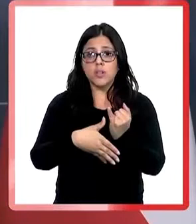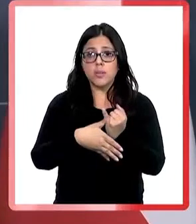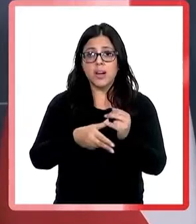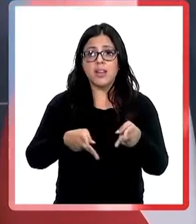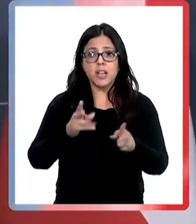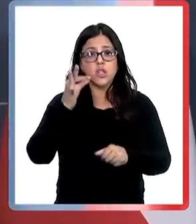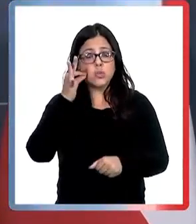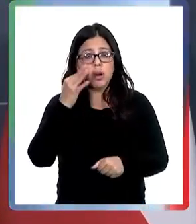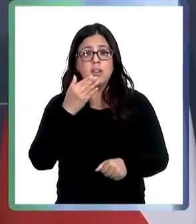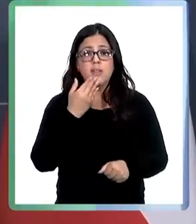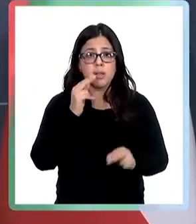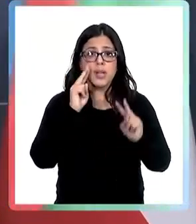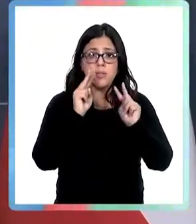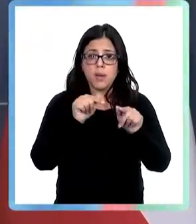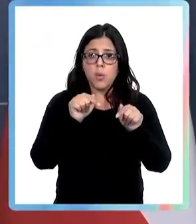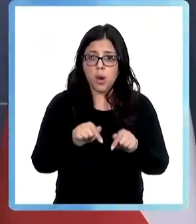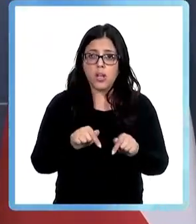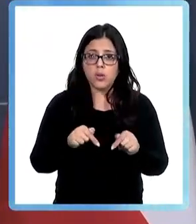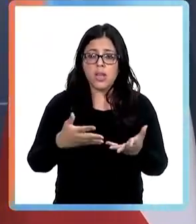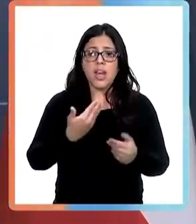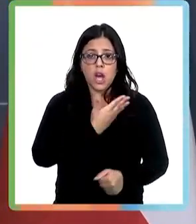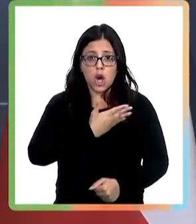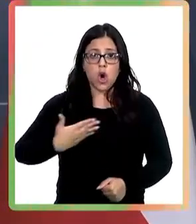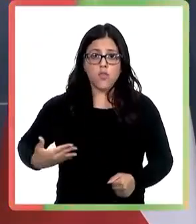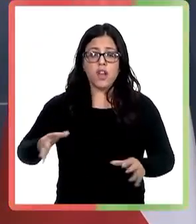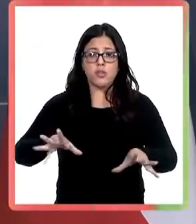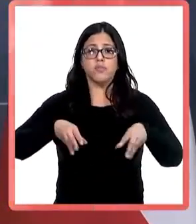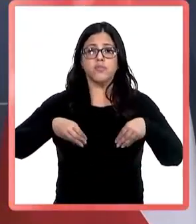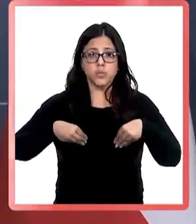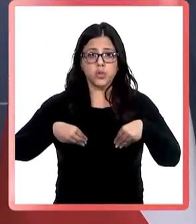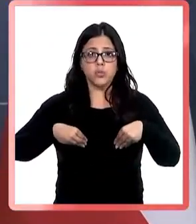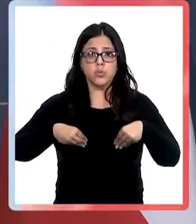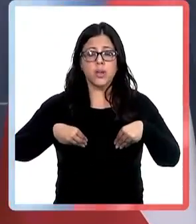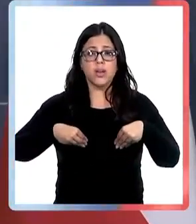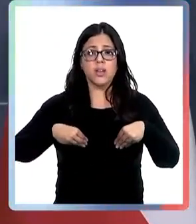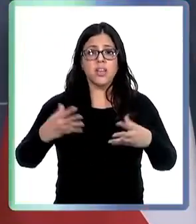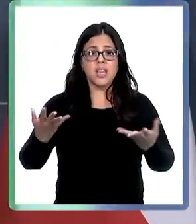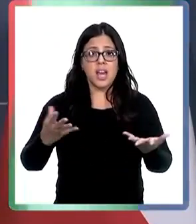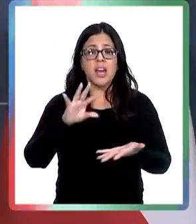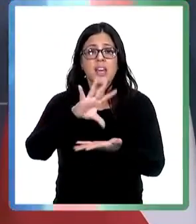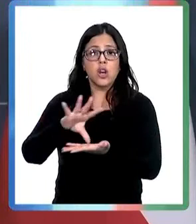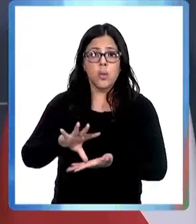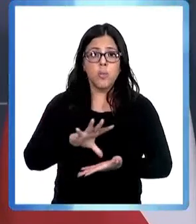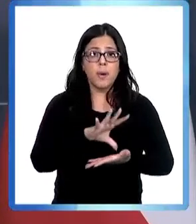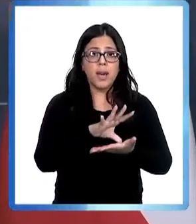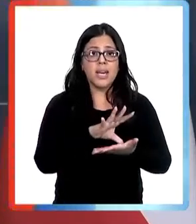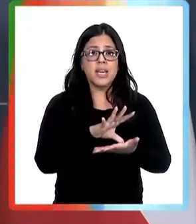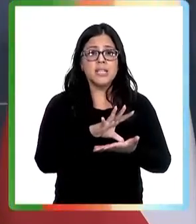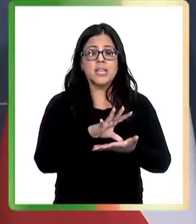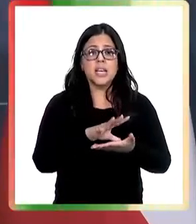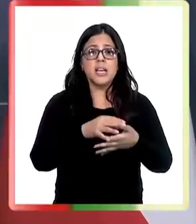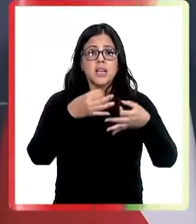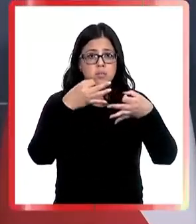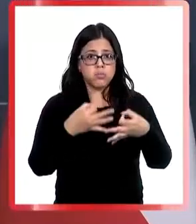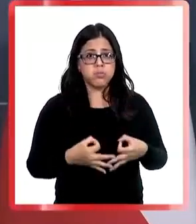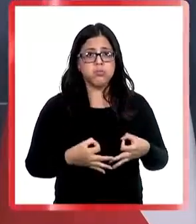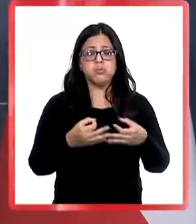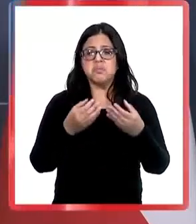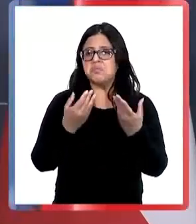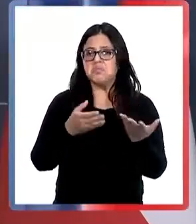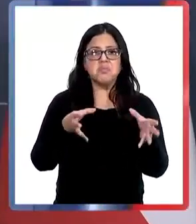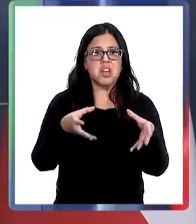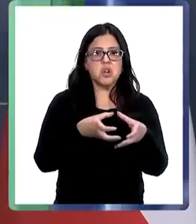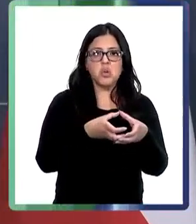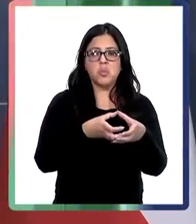-presidiendo el grupo de trabajo sobre Nicaragua y la presidencia de la Comisión Interamericana de Derechos Humanos. Nosotros vemos esto también en la